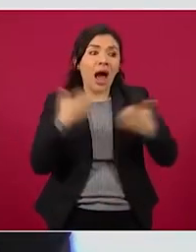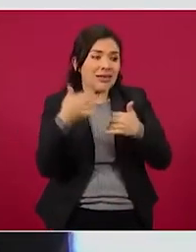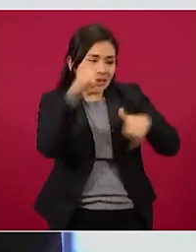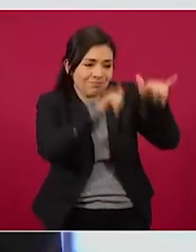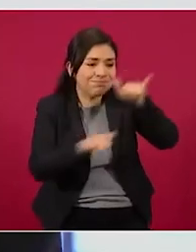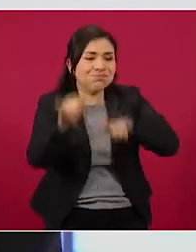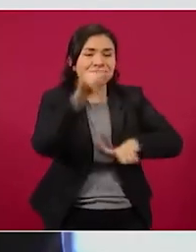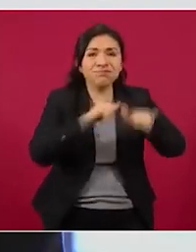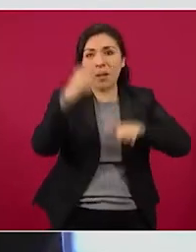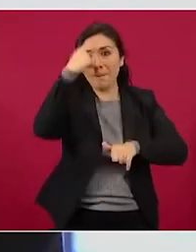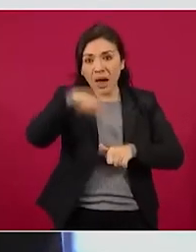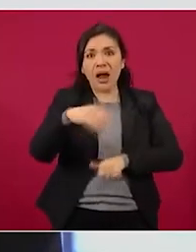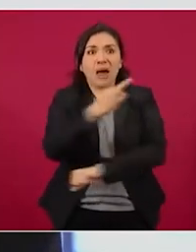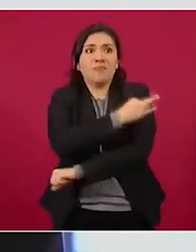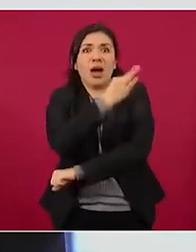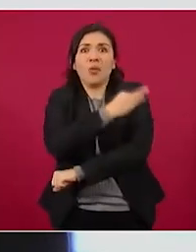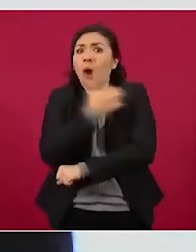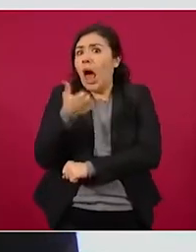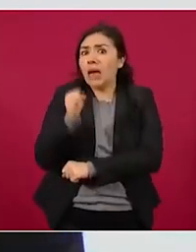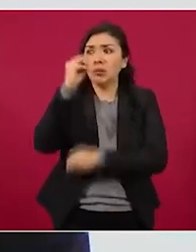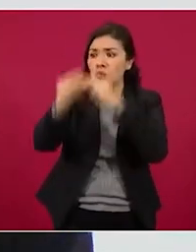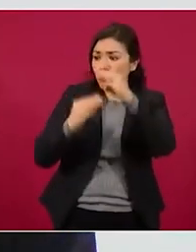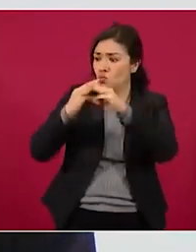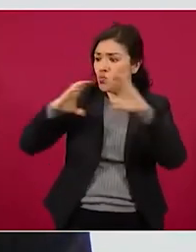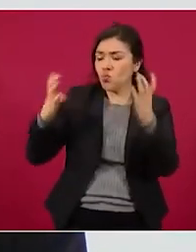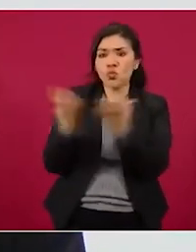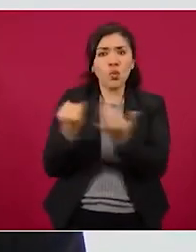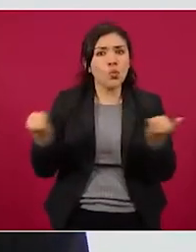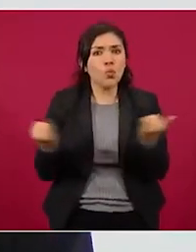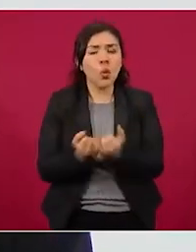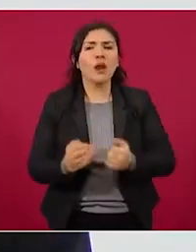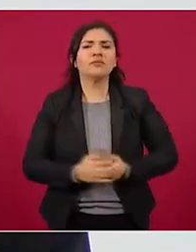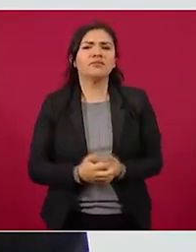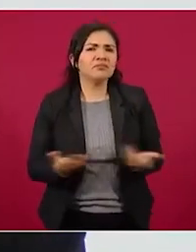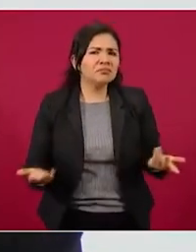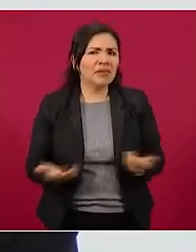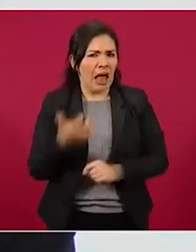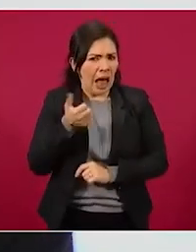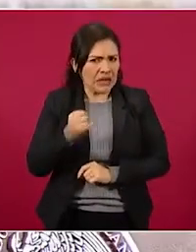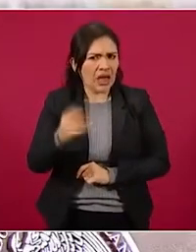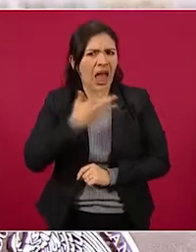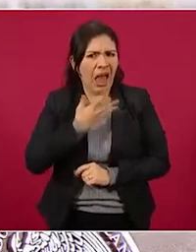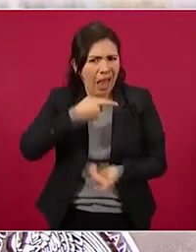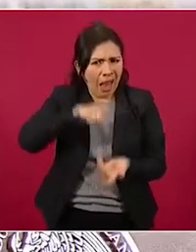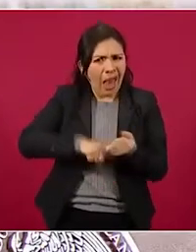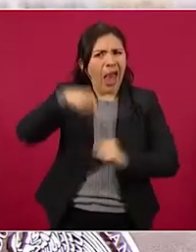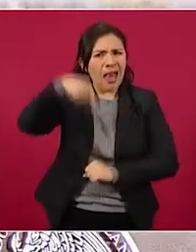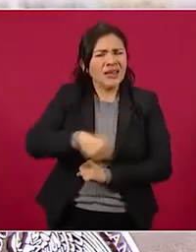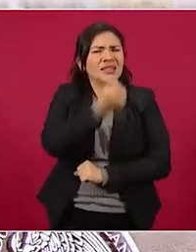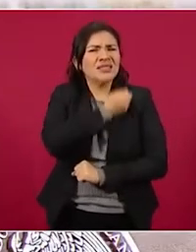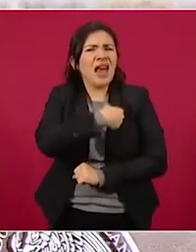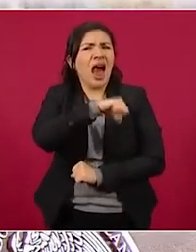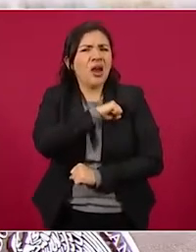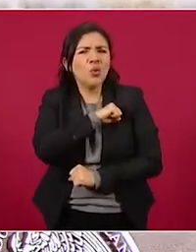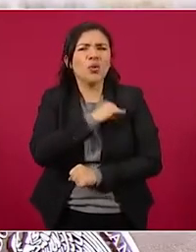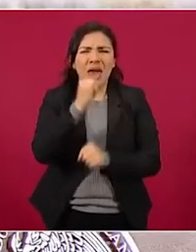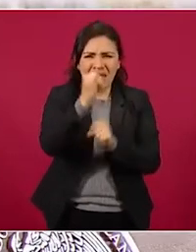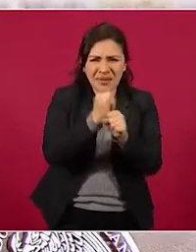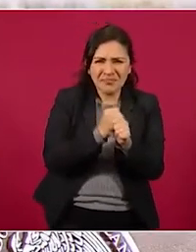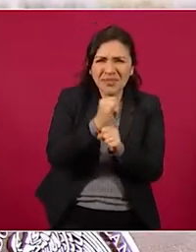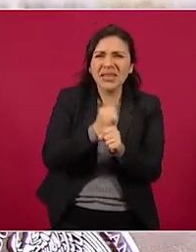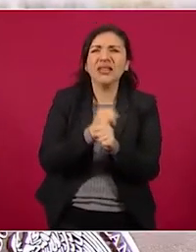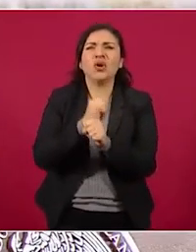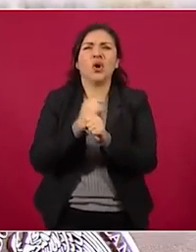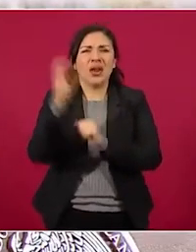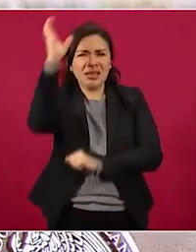procesos de experimentación en el mundo. A pesar del abandono en el que se encontraba el sistema de salud, la investigación